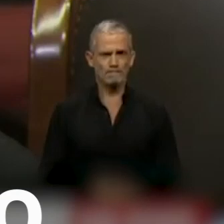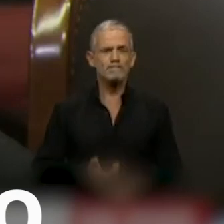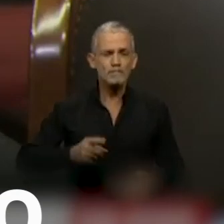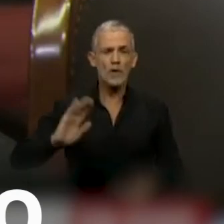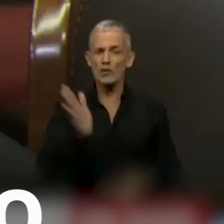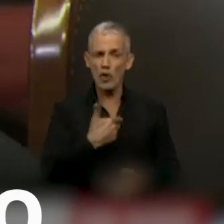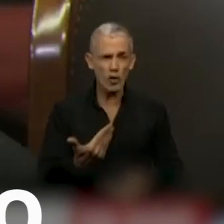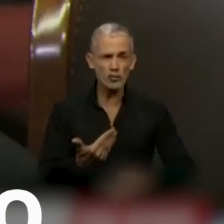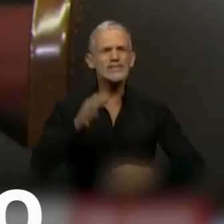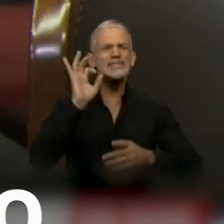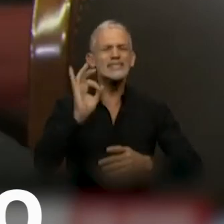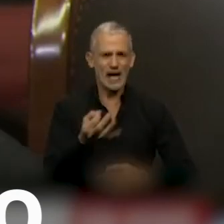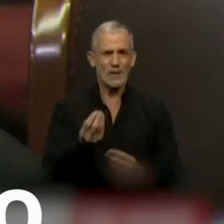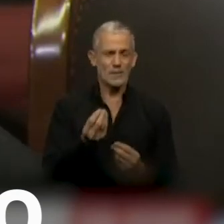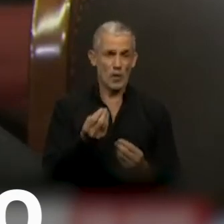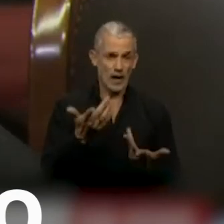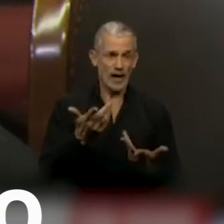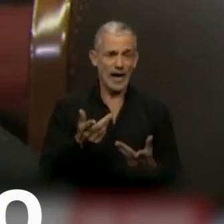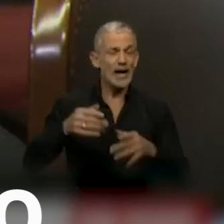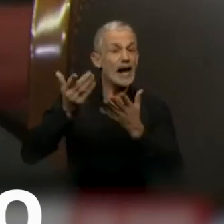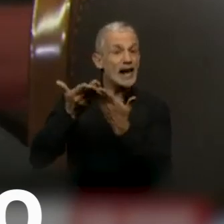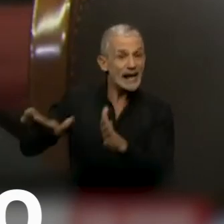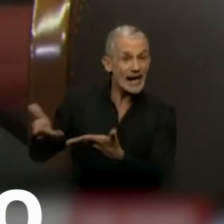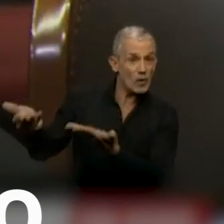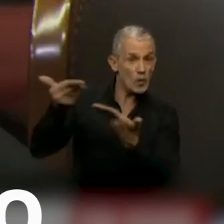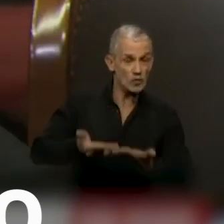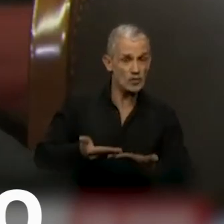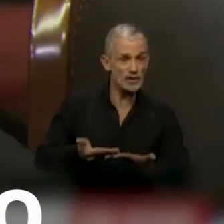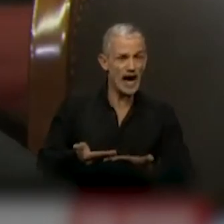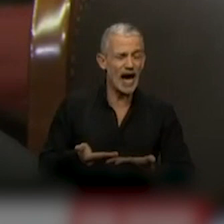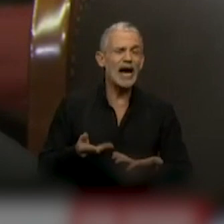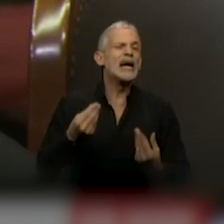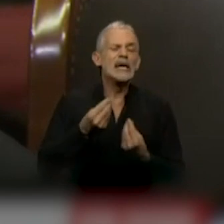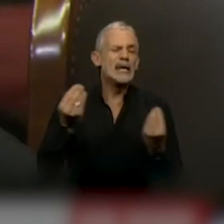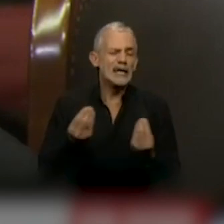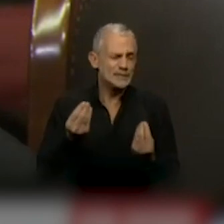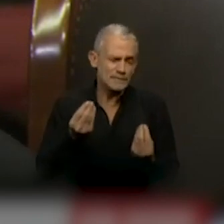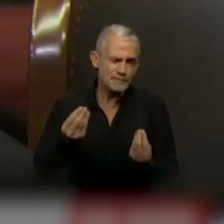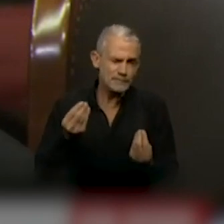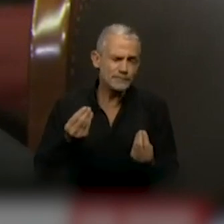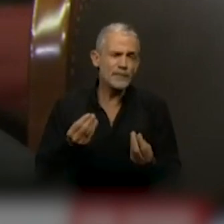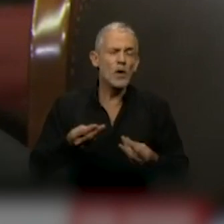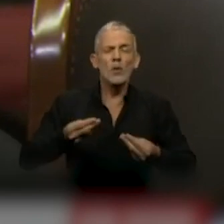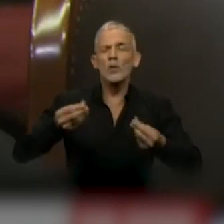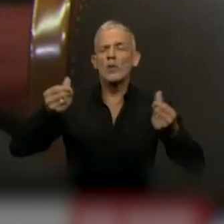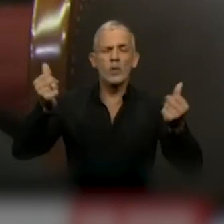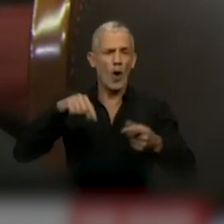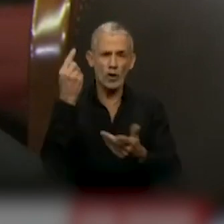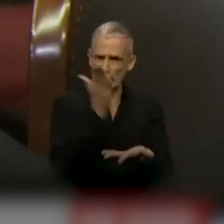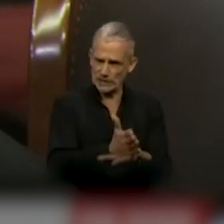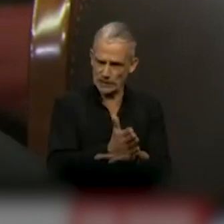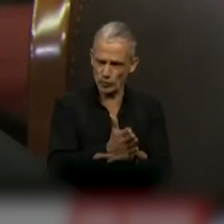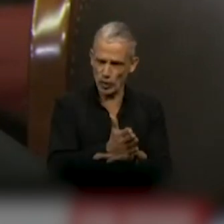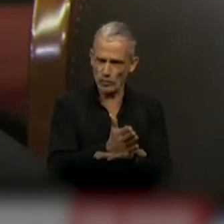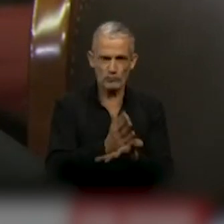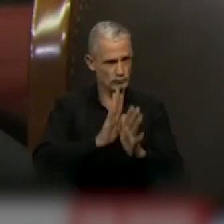Todos, Presidente, sabemos que la división presentada no hace más que dejar en abstracto cualquier otra sanción